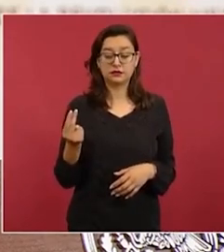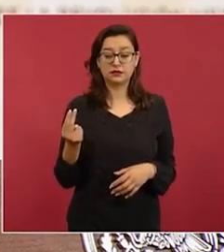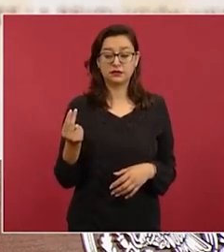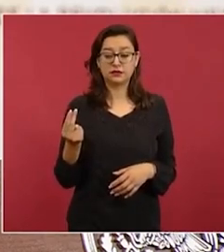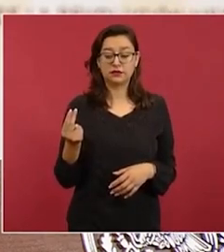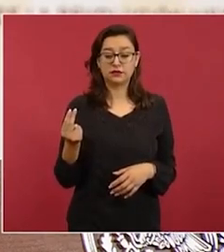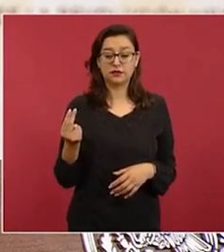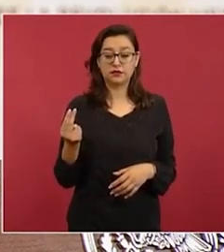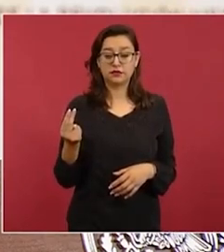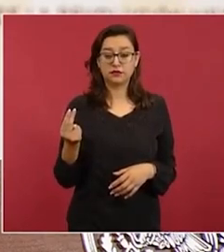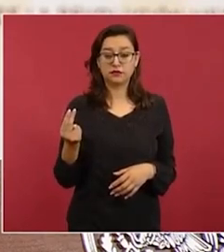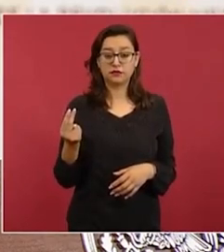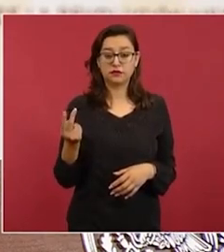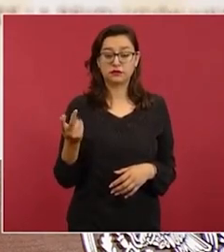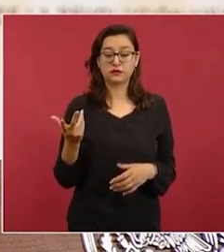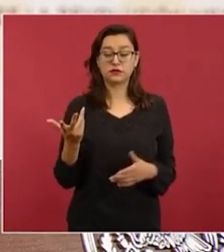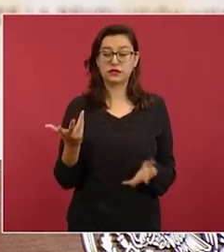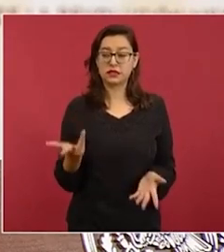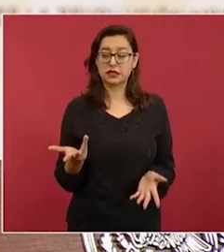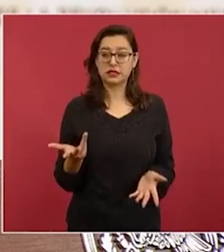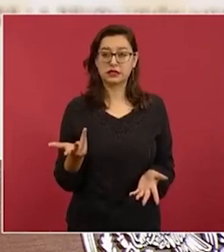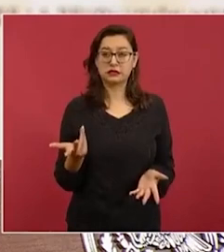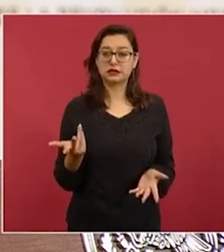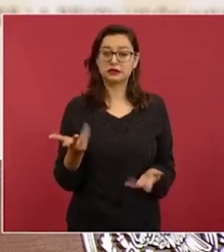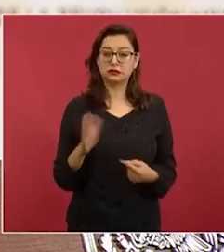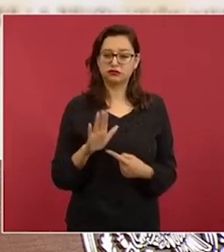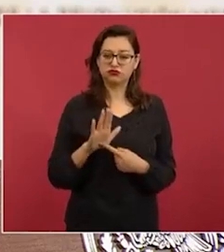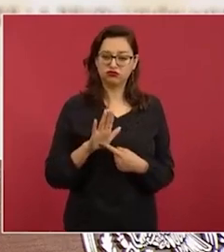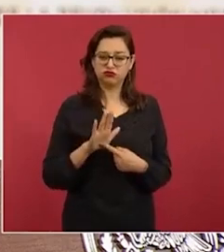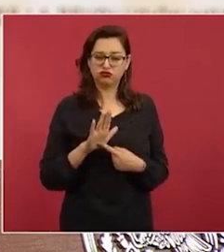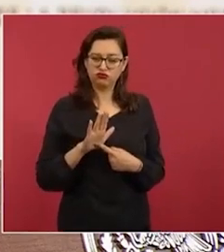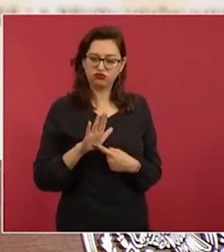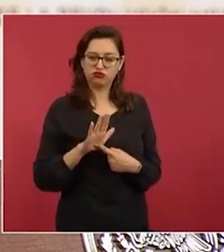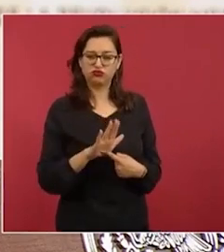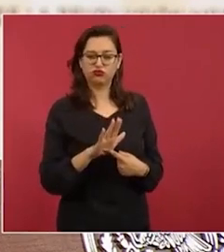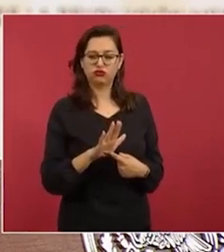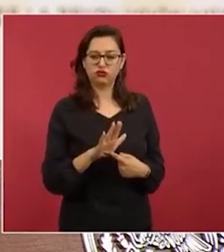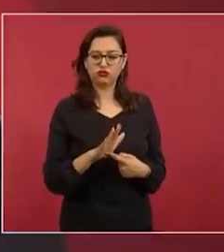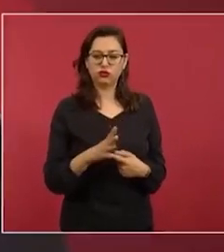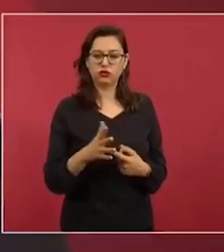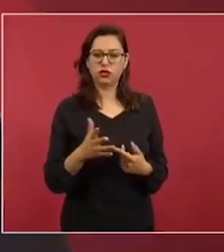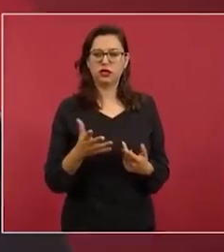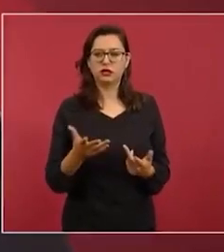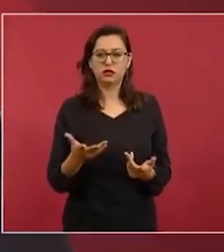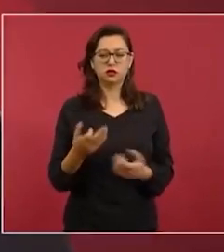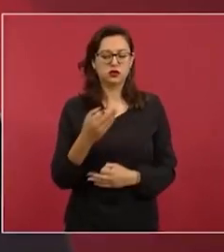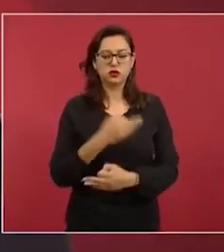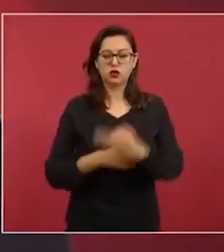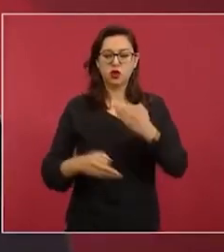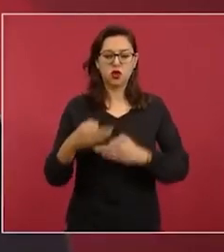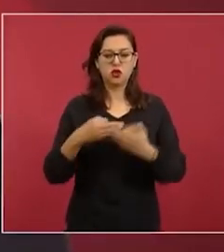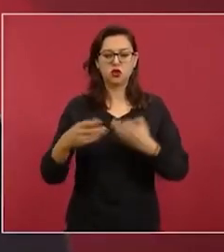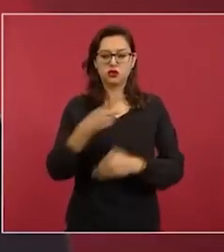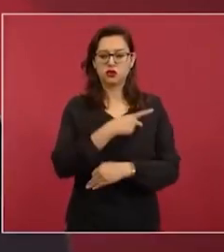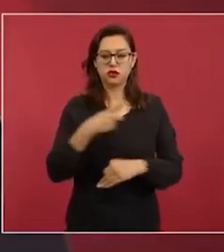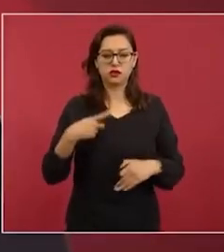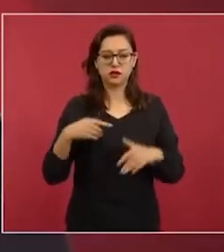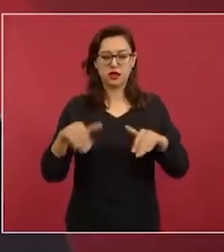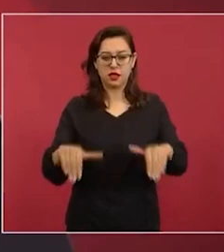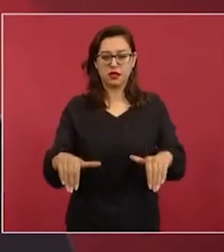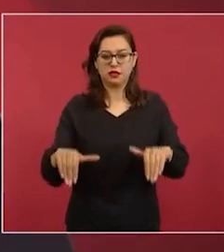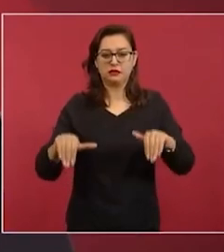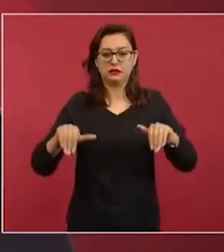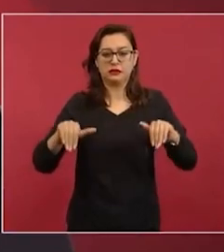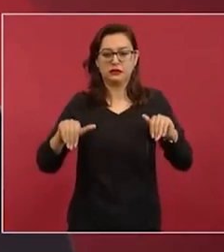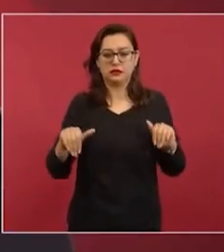el ejemplo de imparcialidad. Porque el INE, el